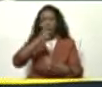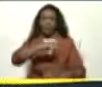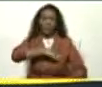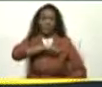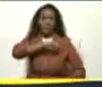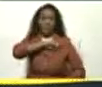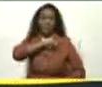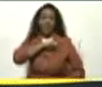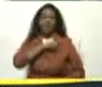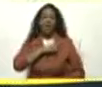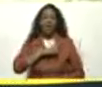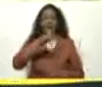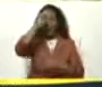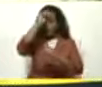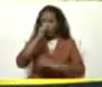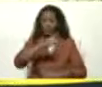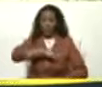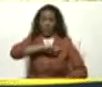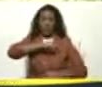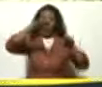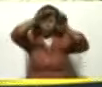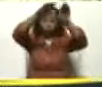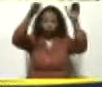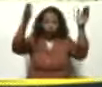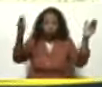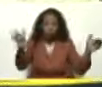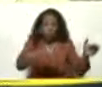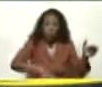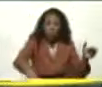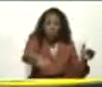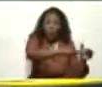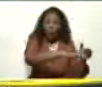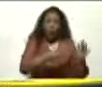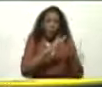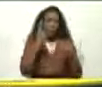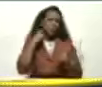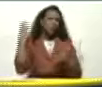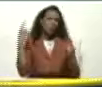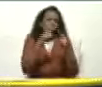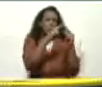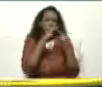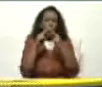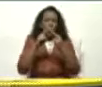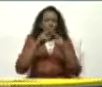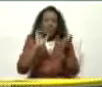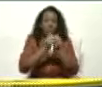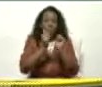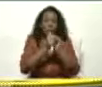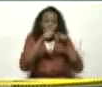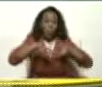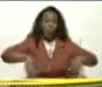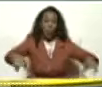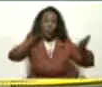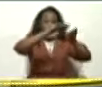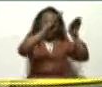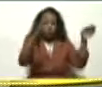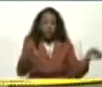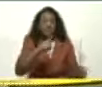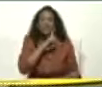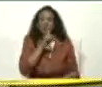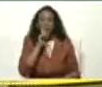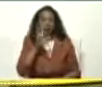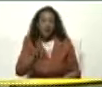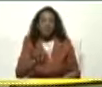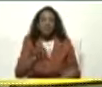La cachucha de Pérez Jiménez Que es un tremendo Complejo deportivo Que era el